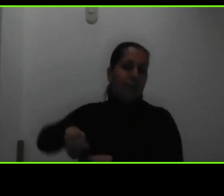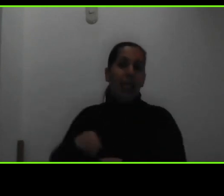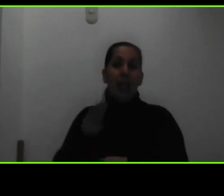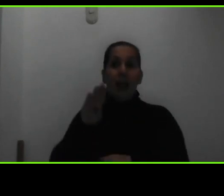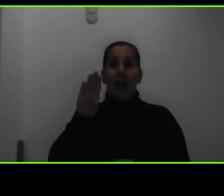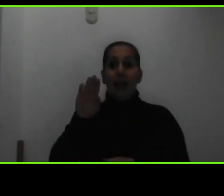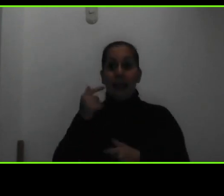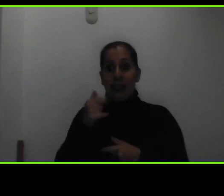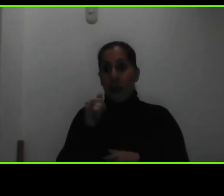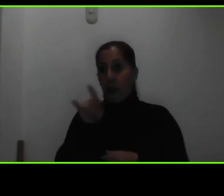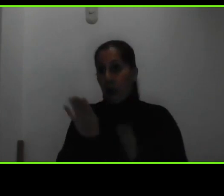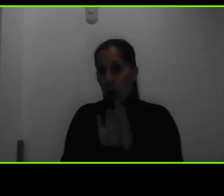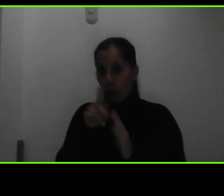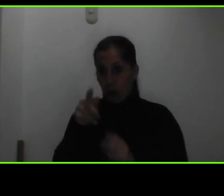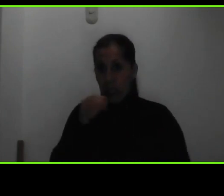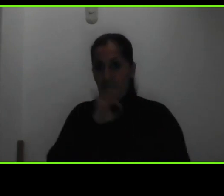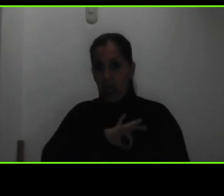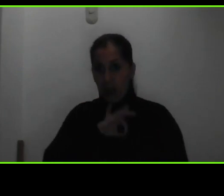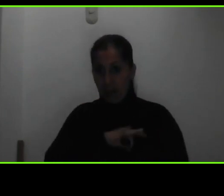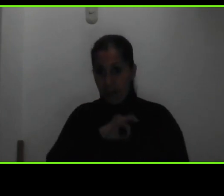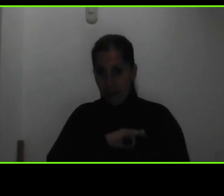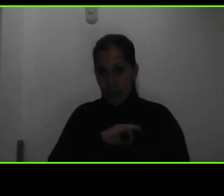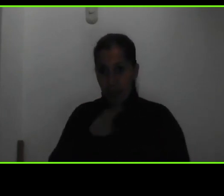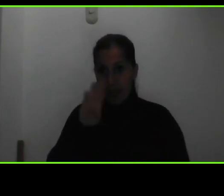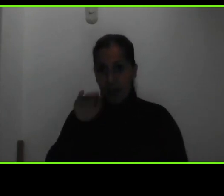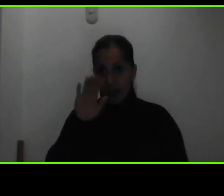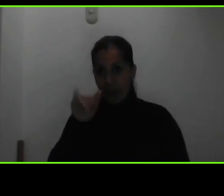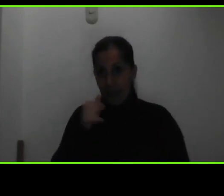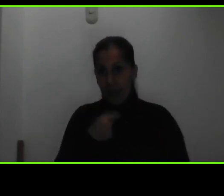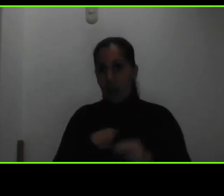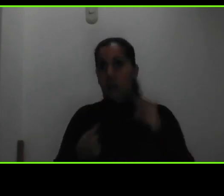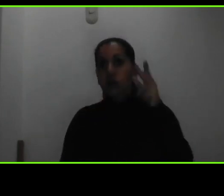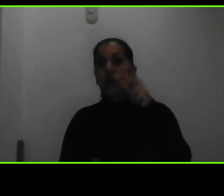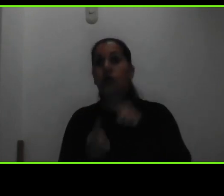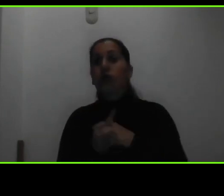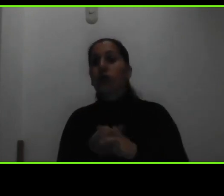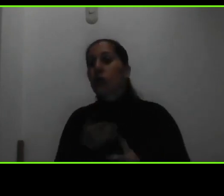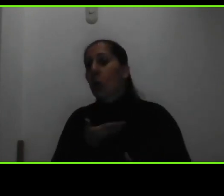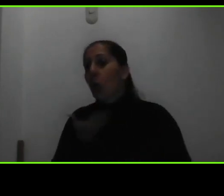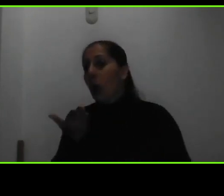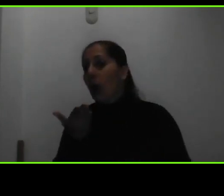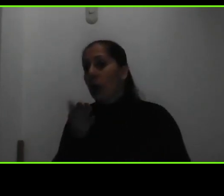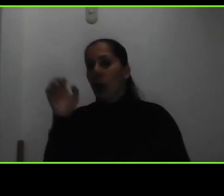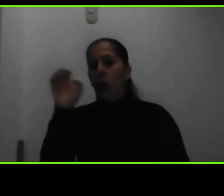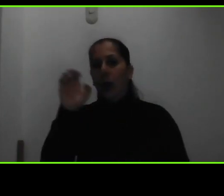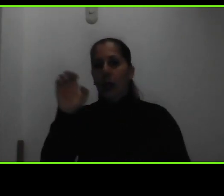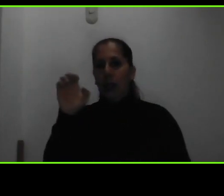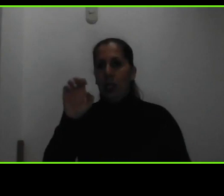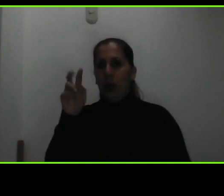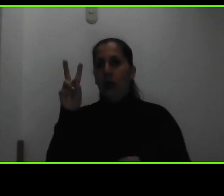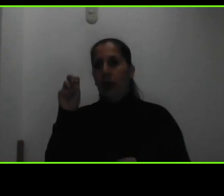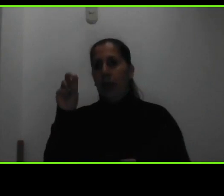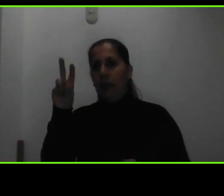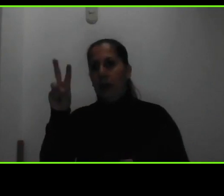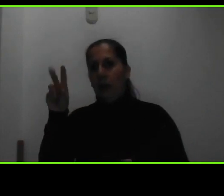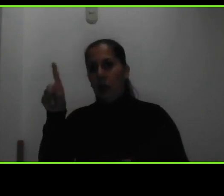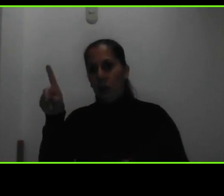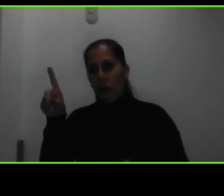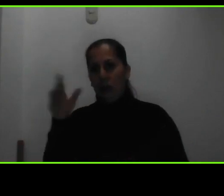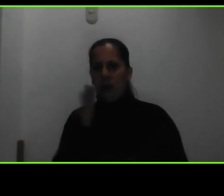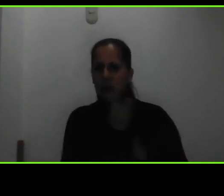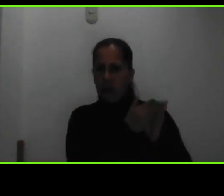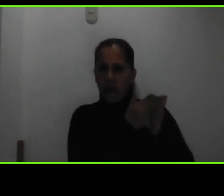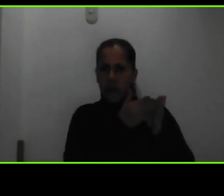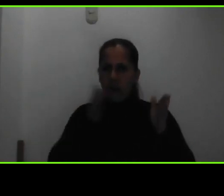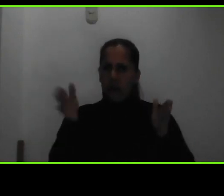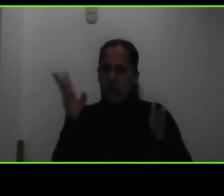en caso de calificar aplica para enero 2021 más o menos son seis meses si usted valora que en estos seis